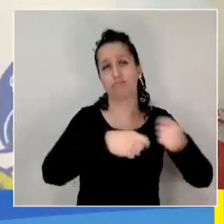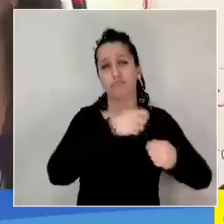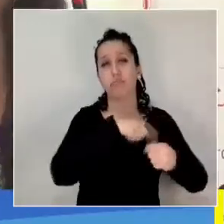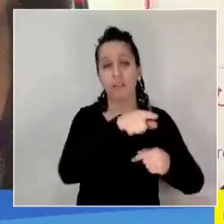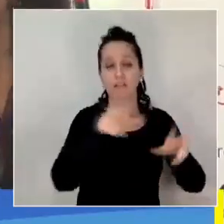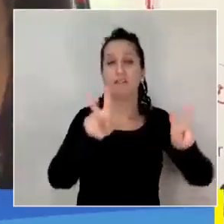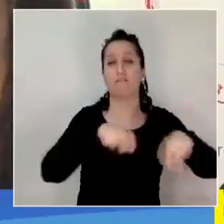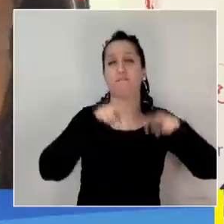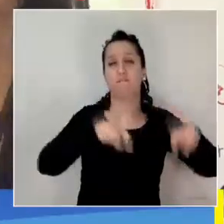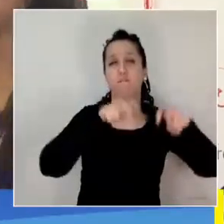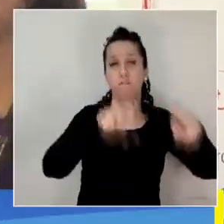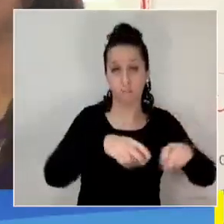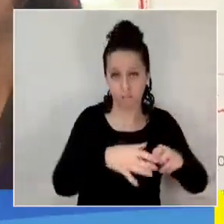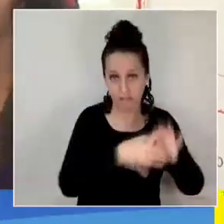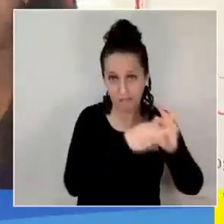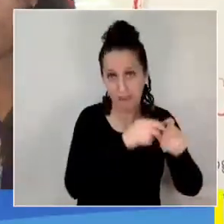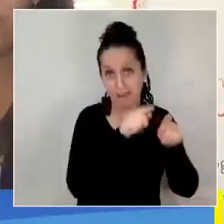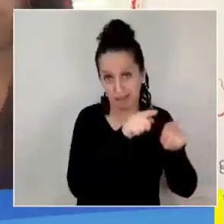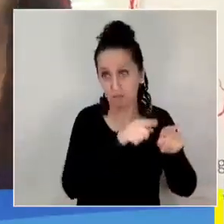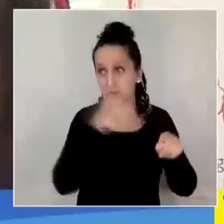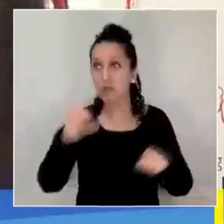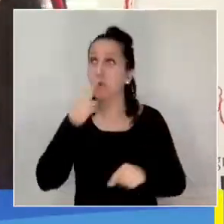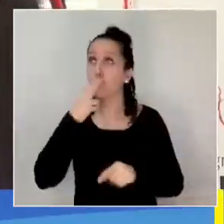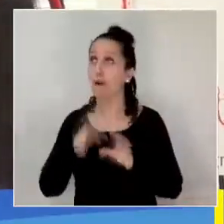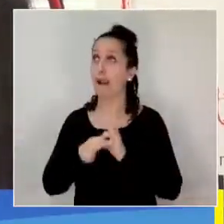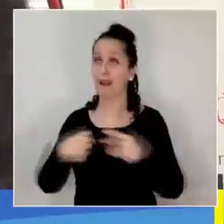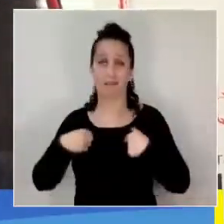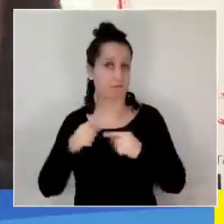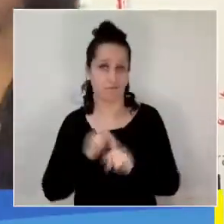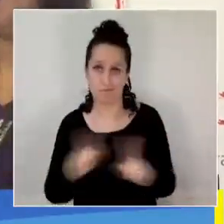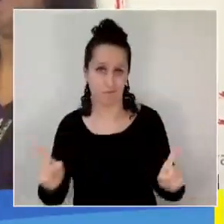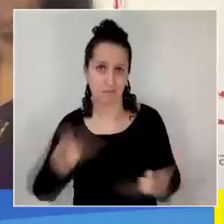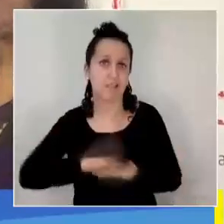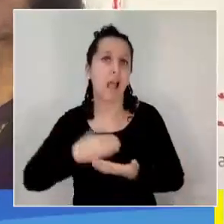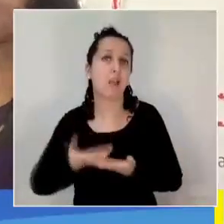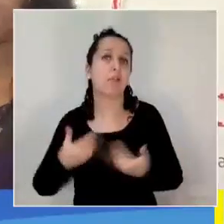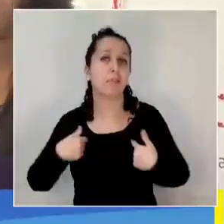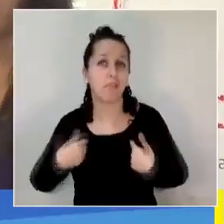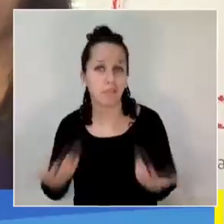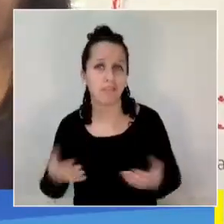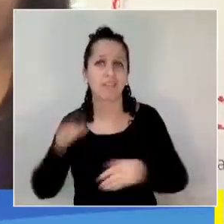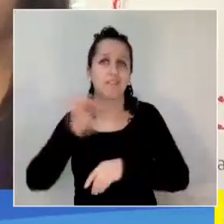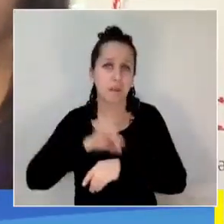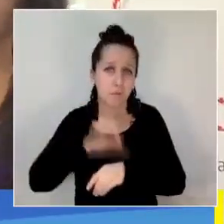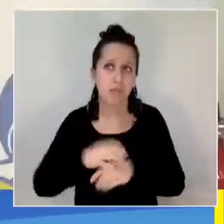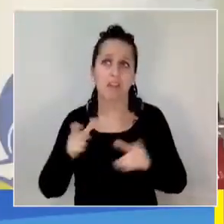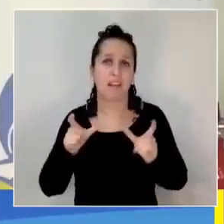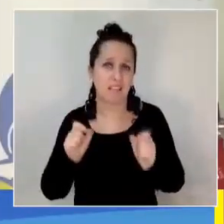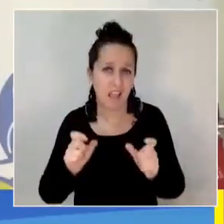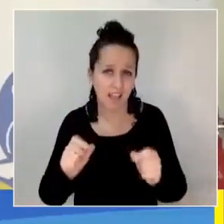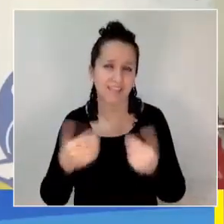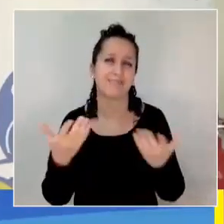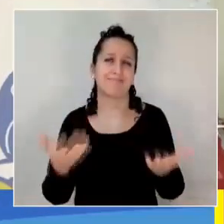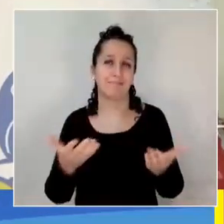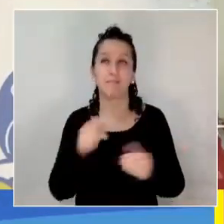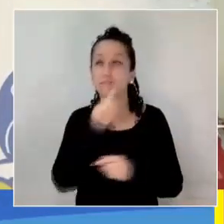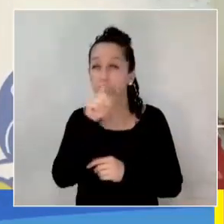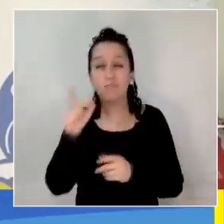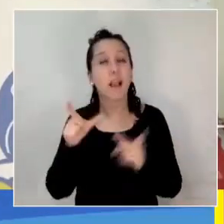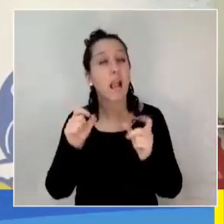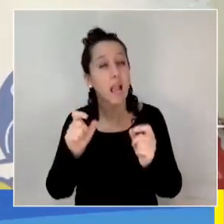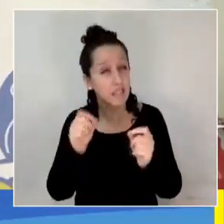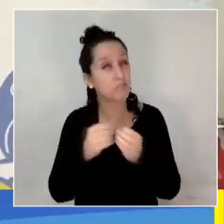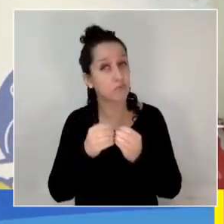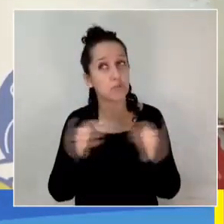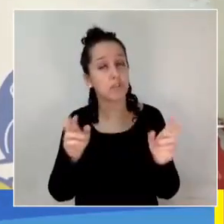al ser humano. Cerca del 2% de las personas que tienen algún cáncer es un cáncer derivado del fumar,